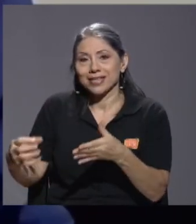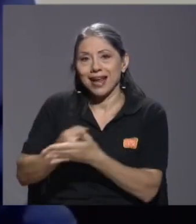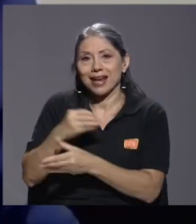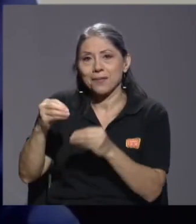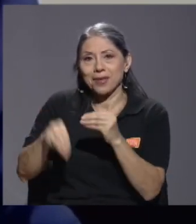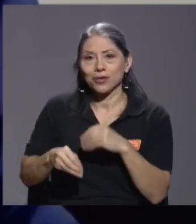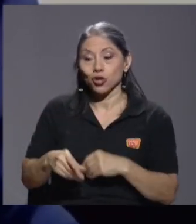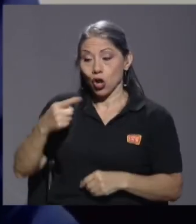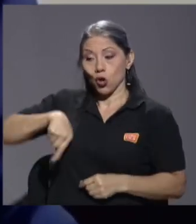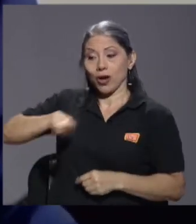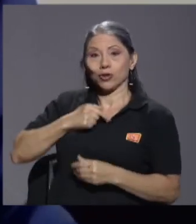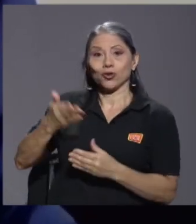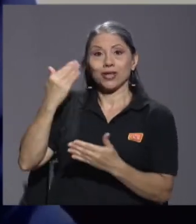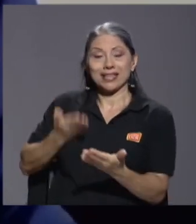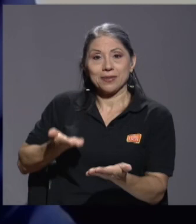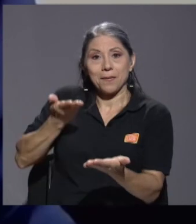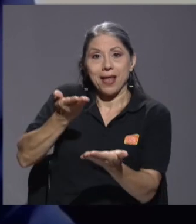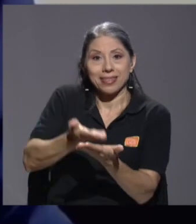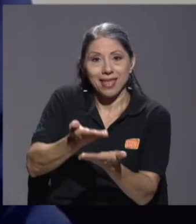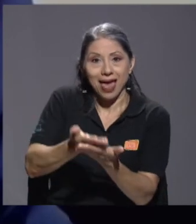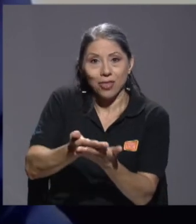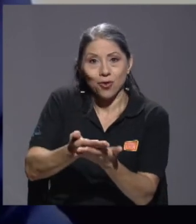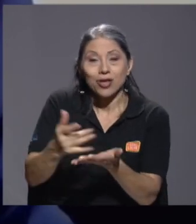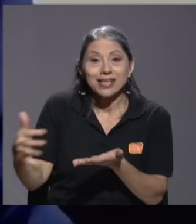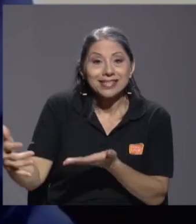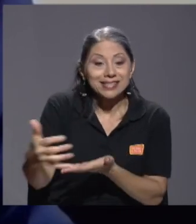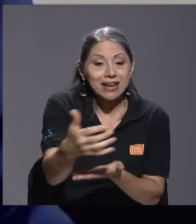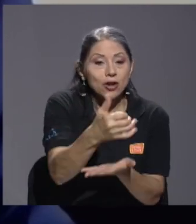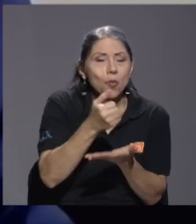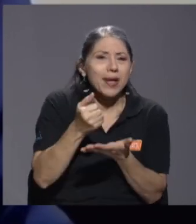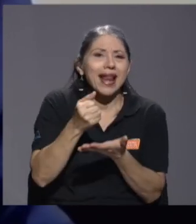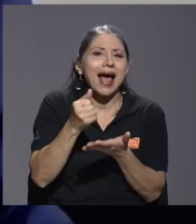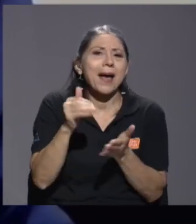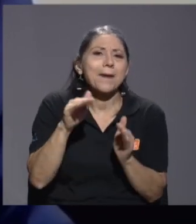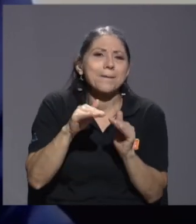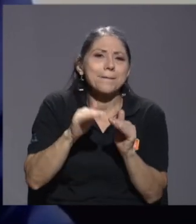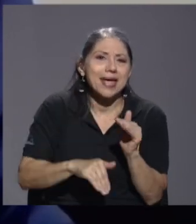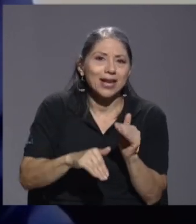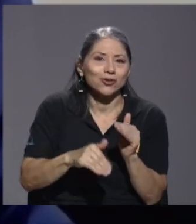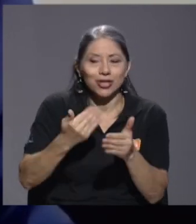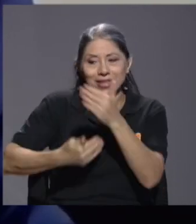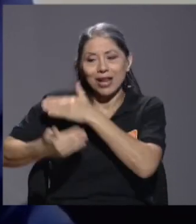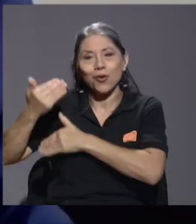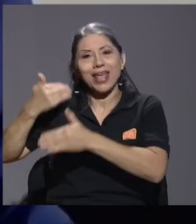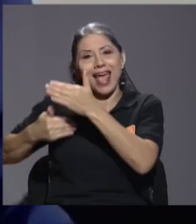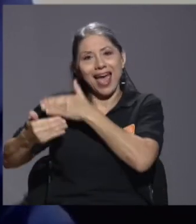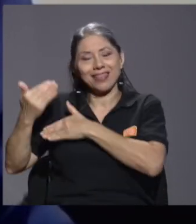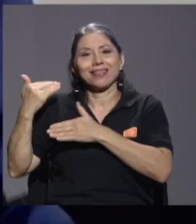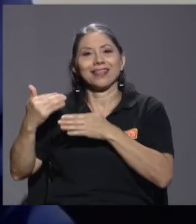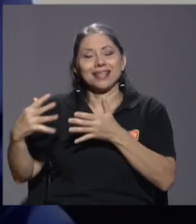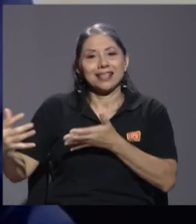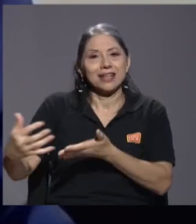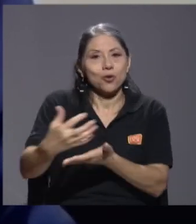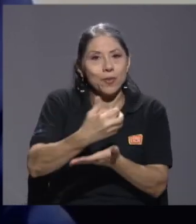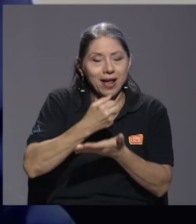genera la mitad de lo que se había planteado generar con el proceso de reducción de jornada